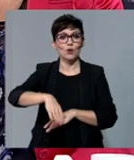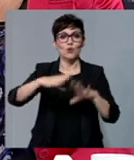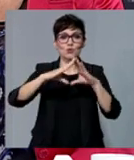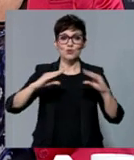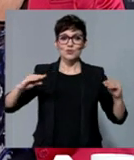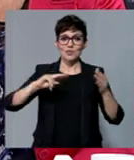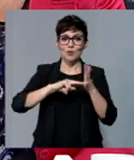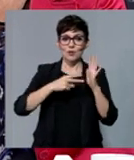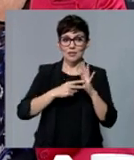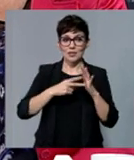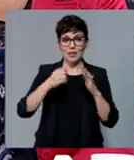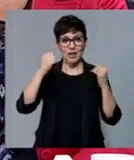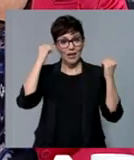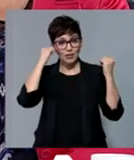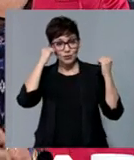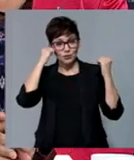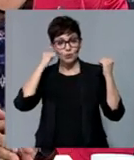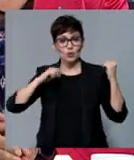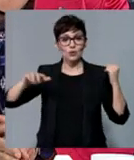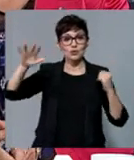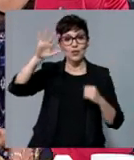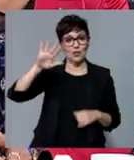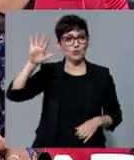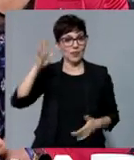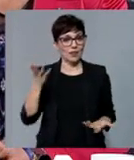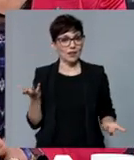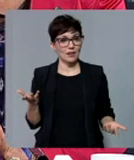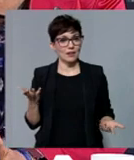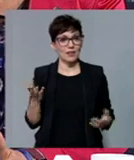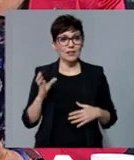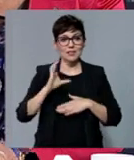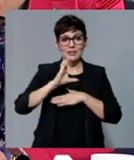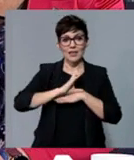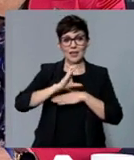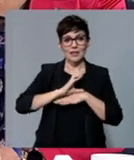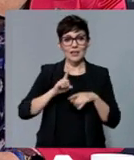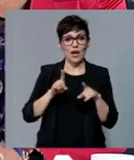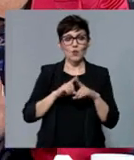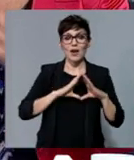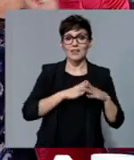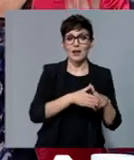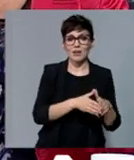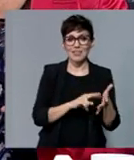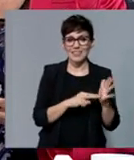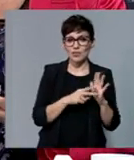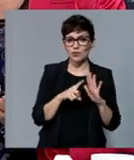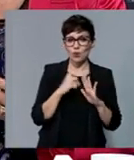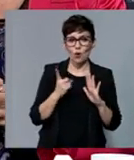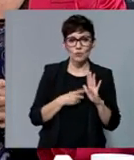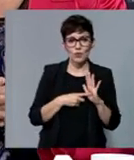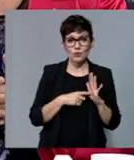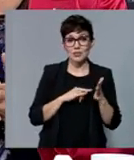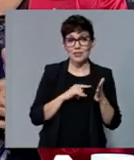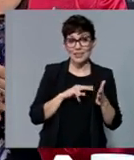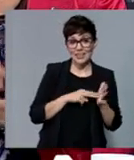en poner los estudios de Aeroespacial, porque Aeroespacial es una carrera que le pasa un poco como a Naval, son ingenieros muy completos, ingenieros de sistemas, con